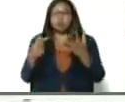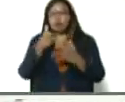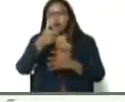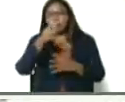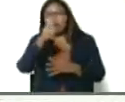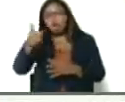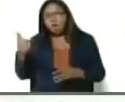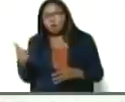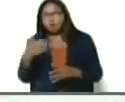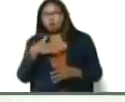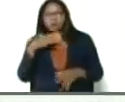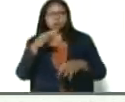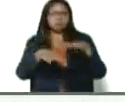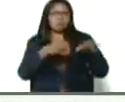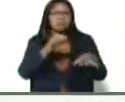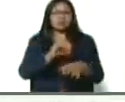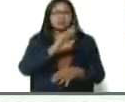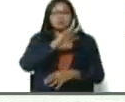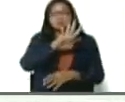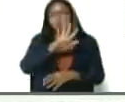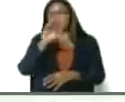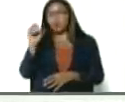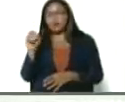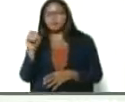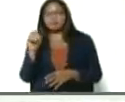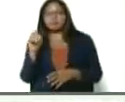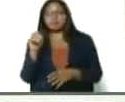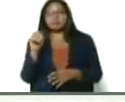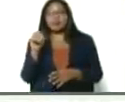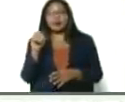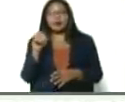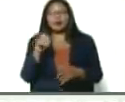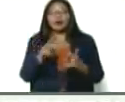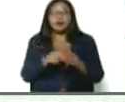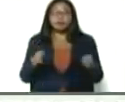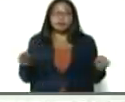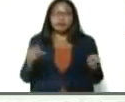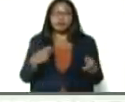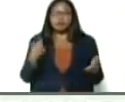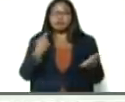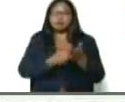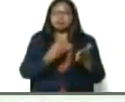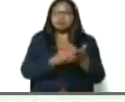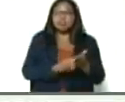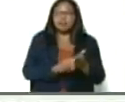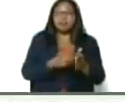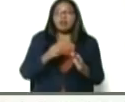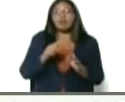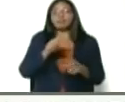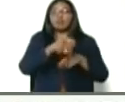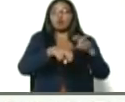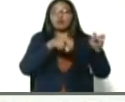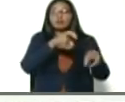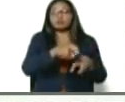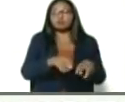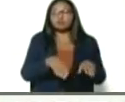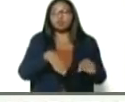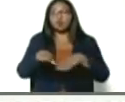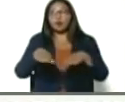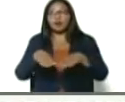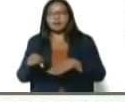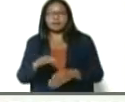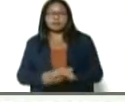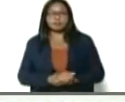pequeños. Aquí estamos, 50 hectáreas, financiada por Agrocoge de 500, un 20% que vino a